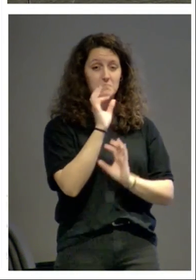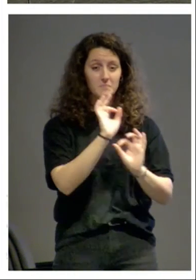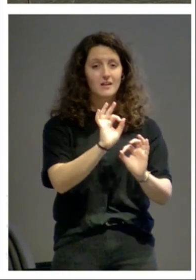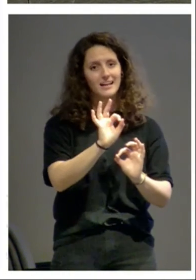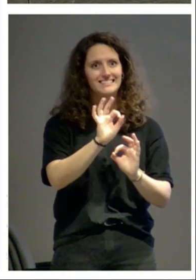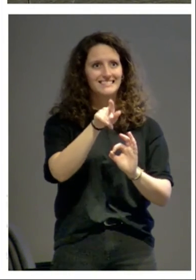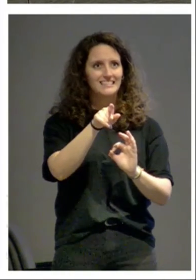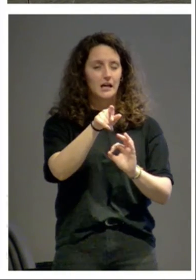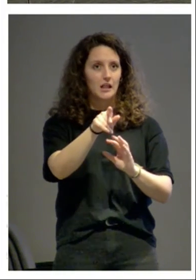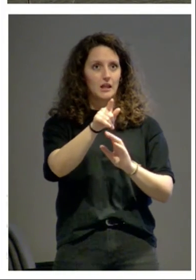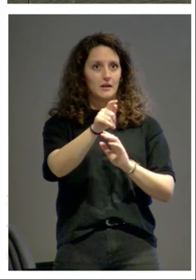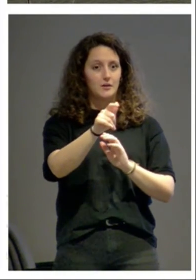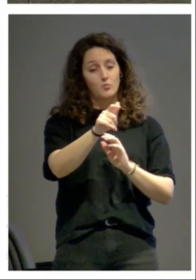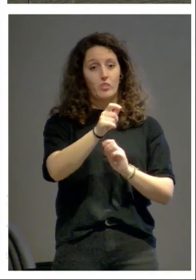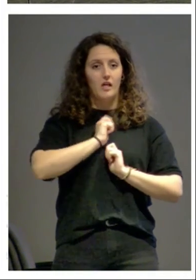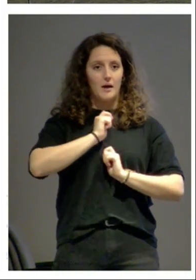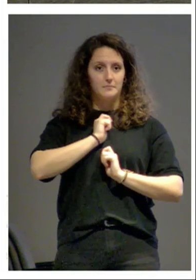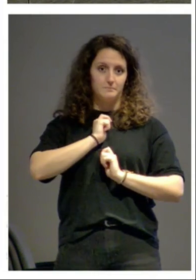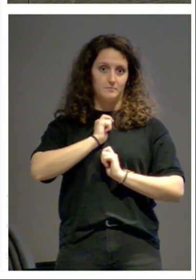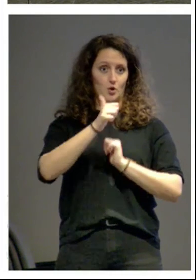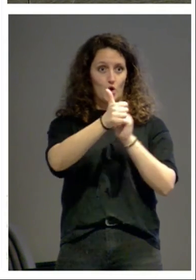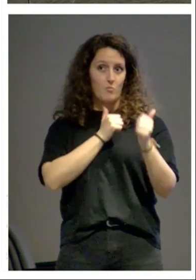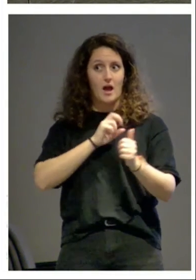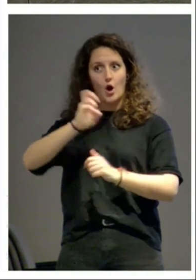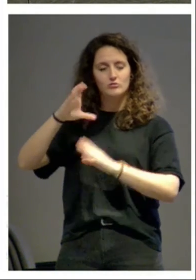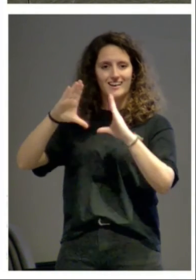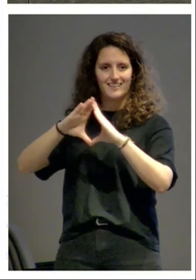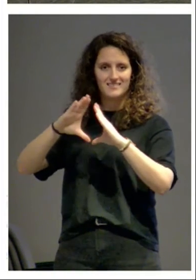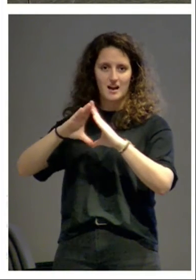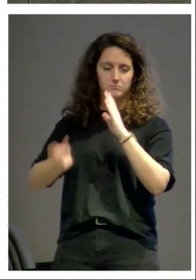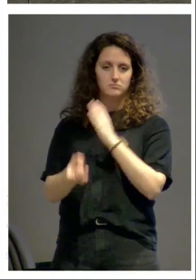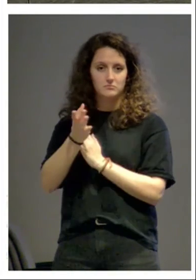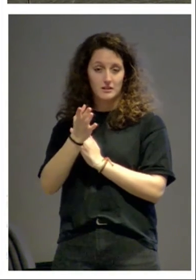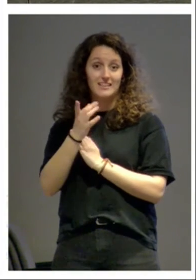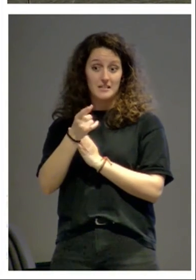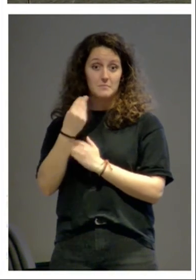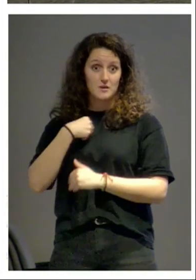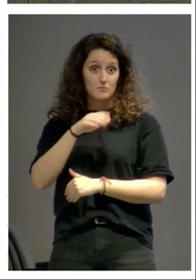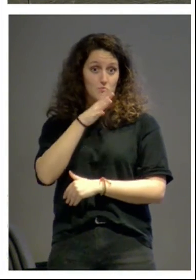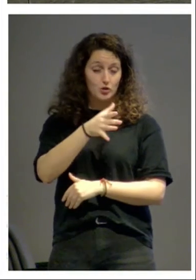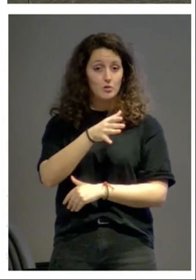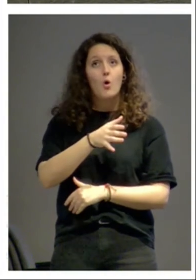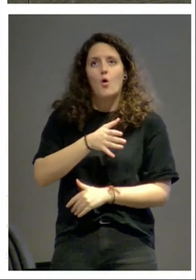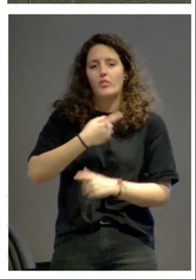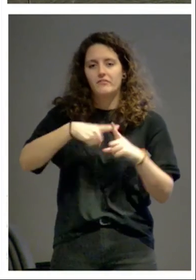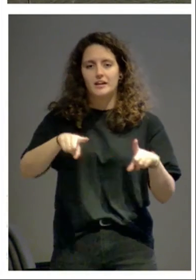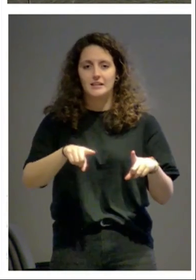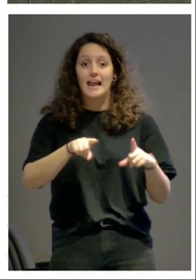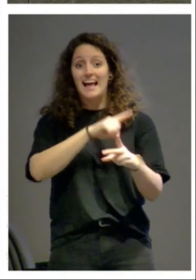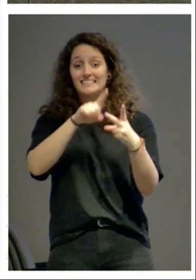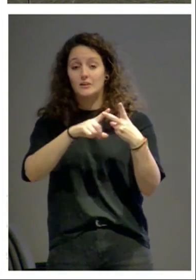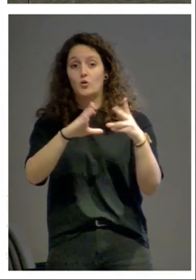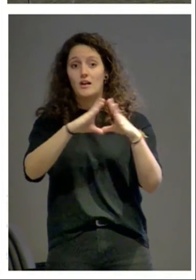inspira a otra iglesia la versión de ese motivo o de otro distinto que está en la segunda iglesia